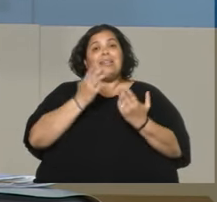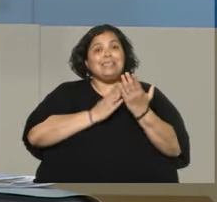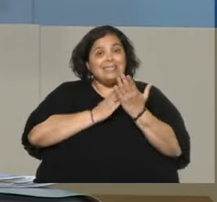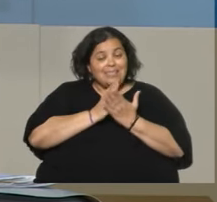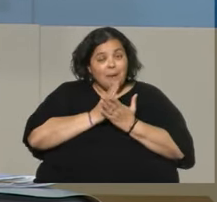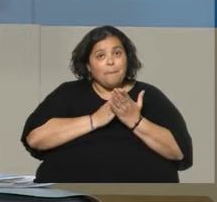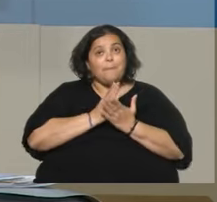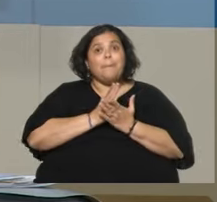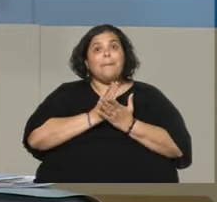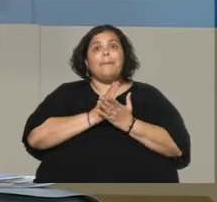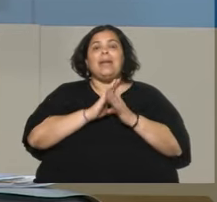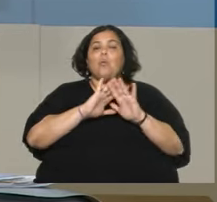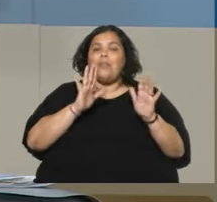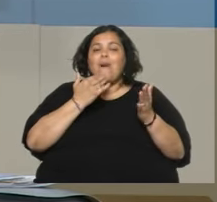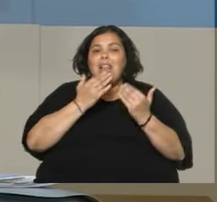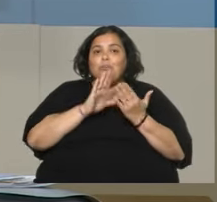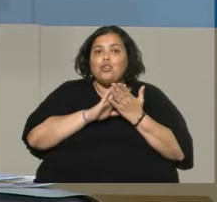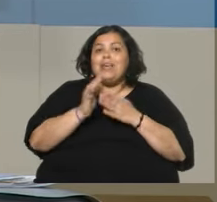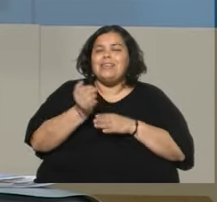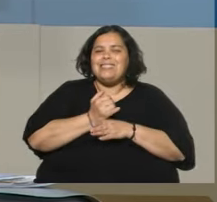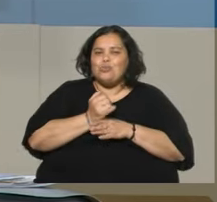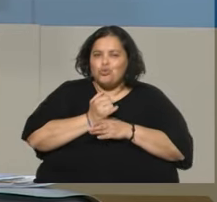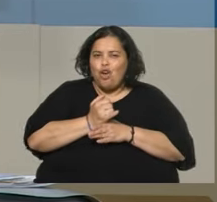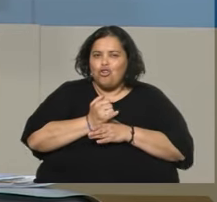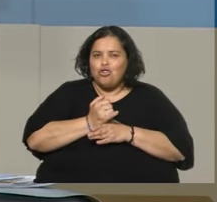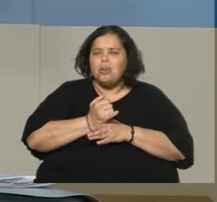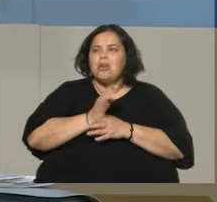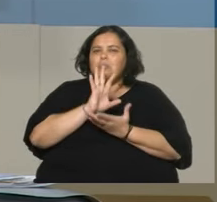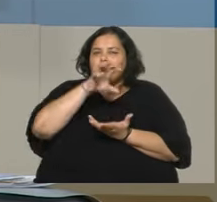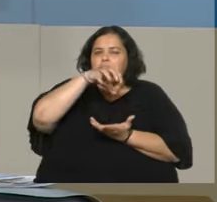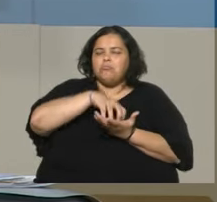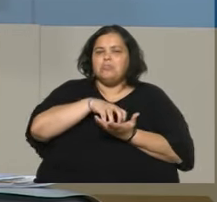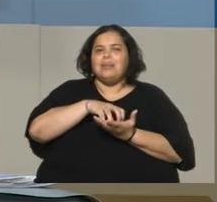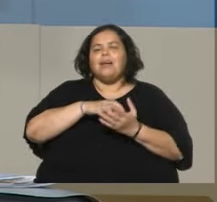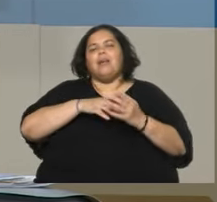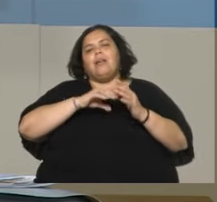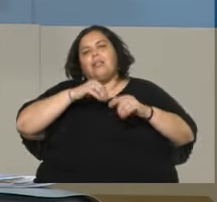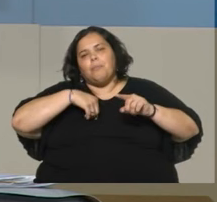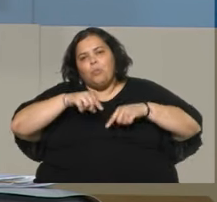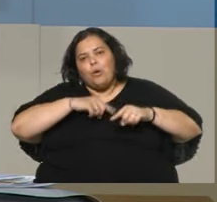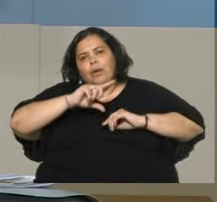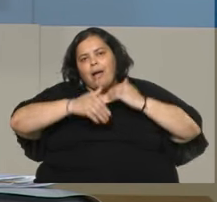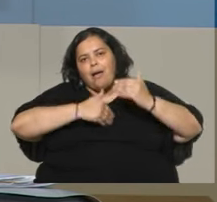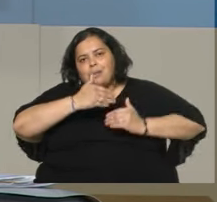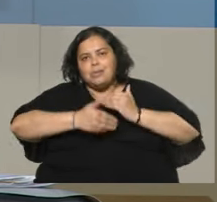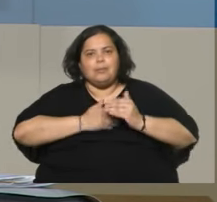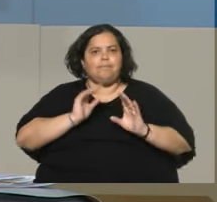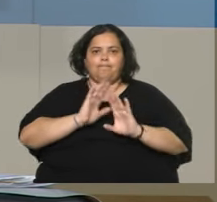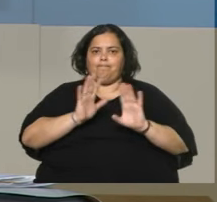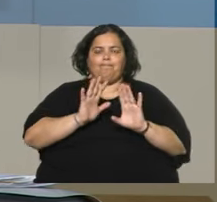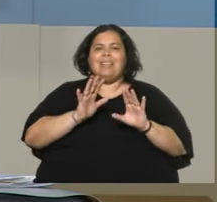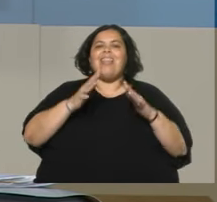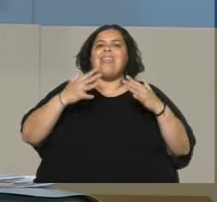instituciones del Estado. Y la burocracia siempre, que justamente este proyecto interpela el funcionamiento del Estado con